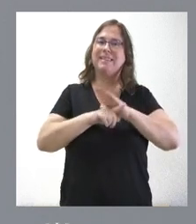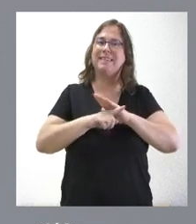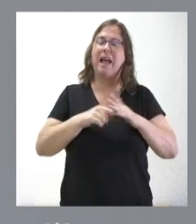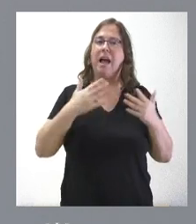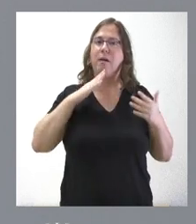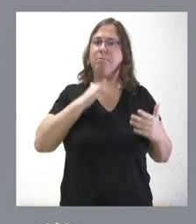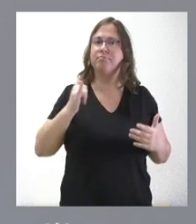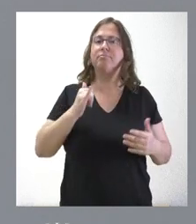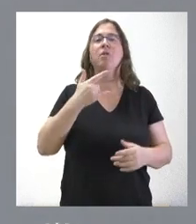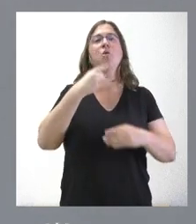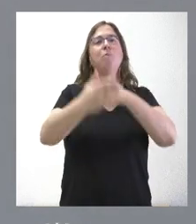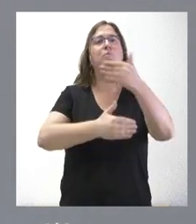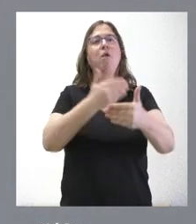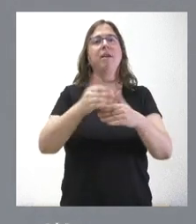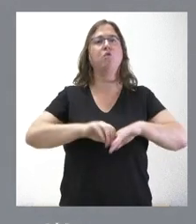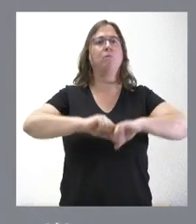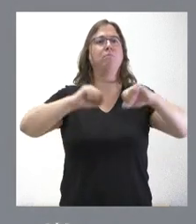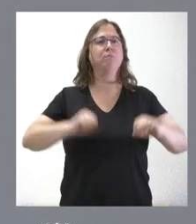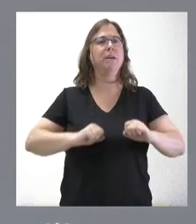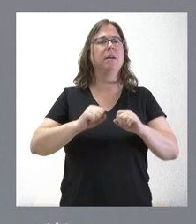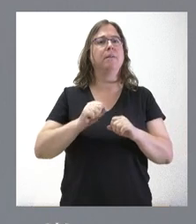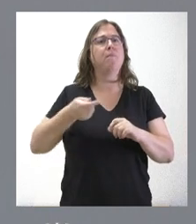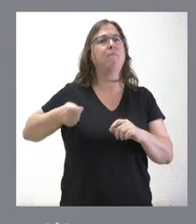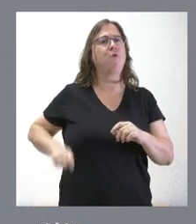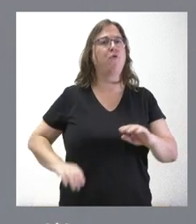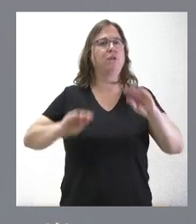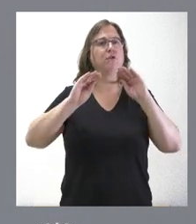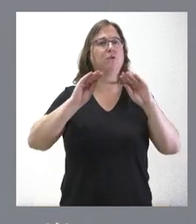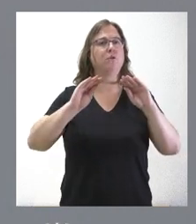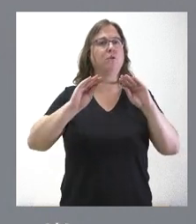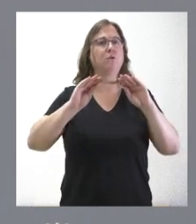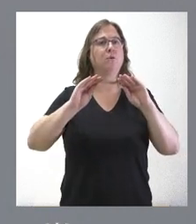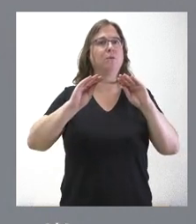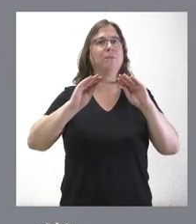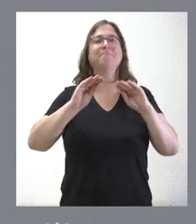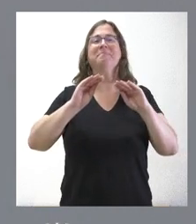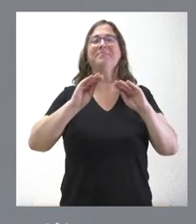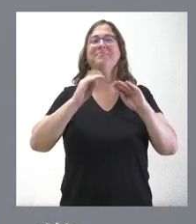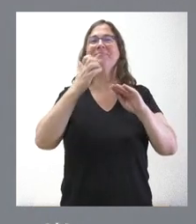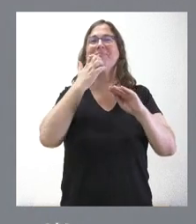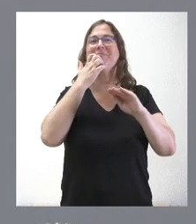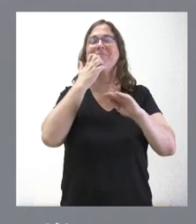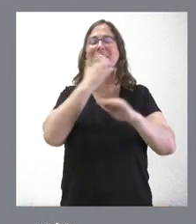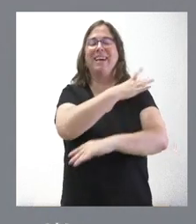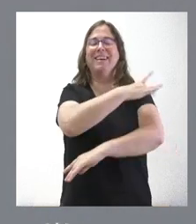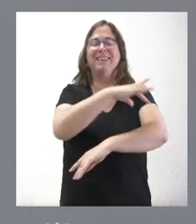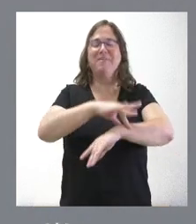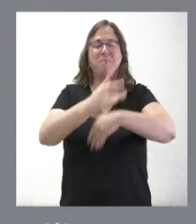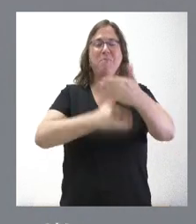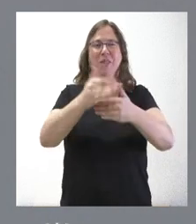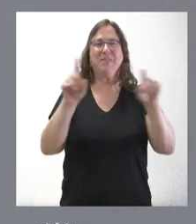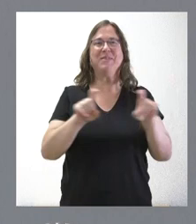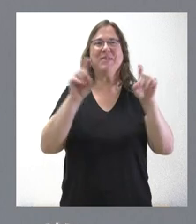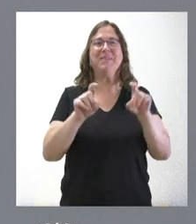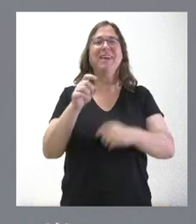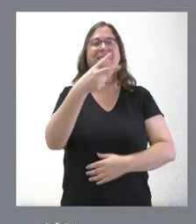eficaz de los procesos de estabilización de la plantilla del SACIL, todo lo que tiene que ver este proceso informático, y 200